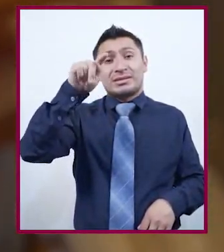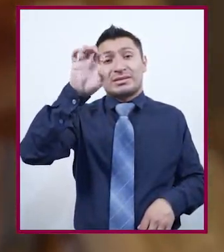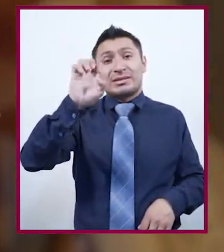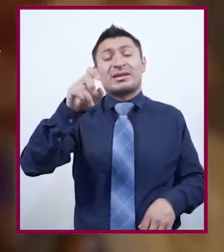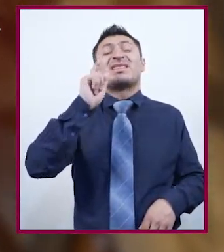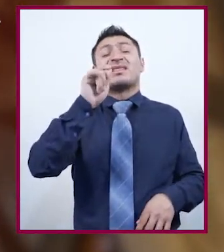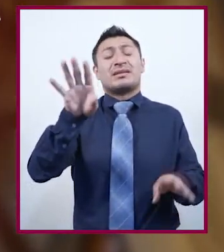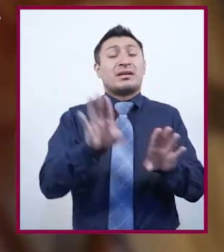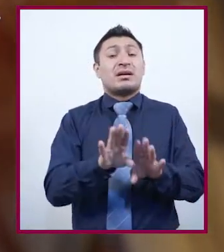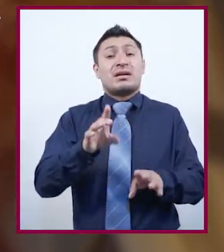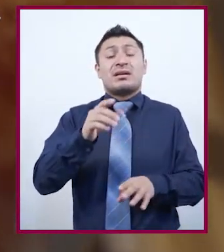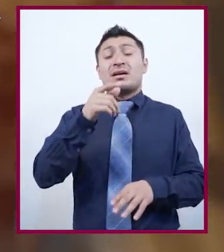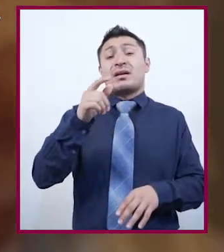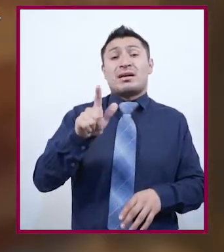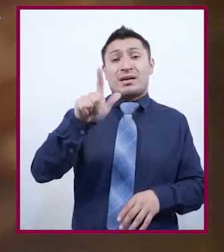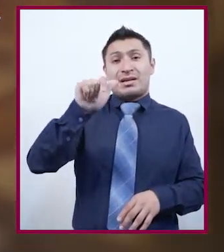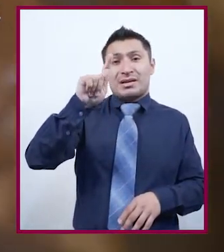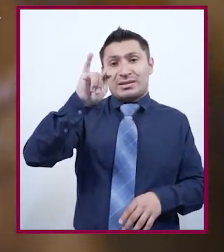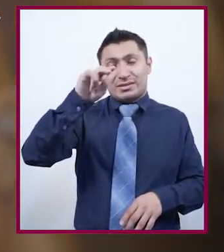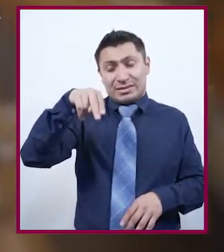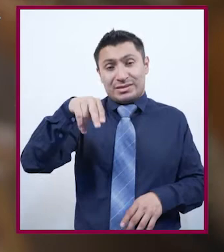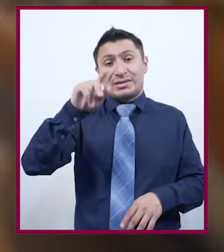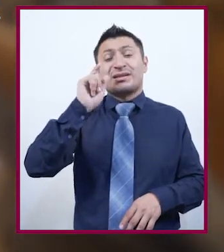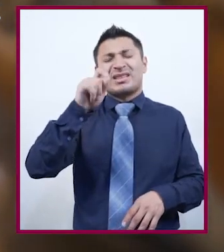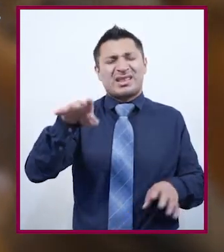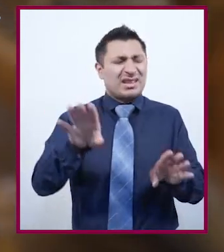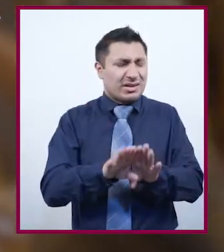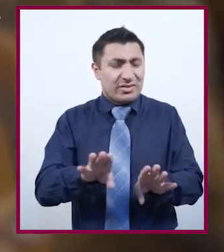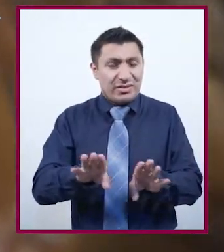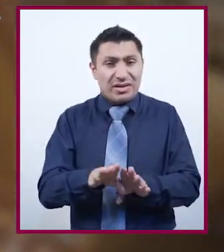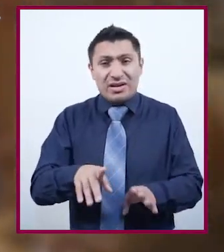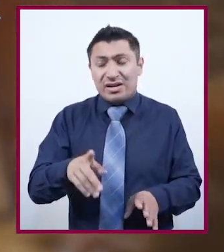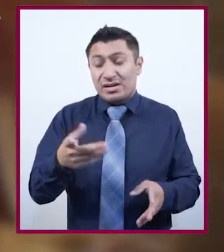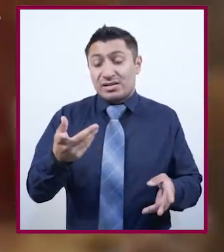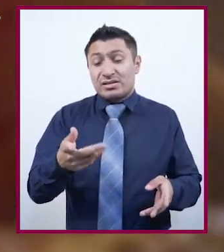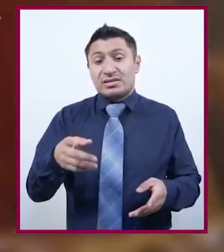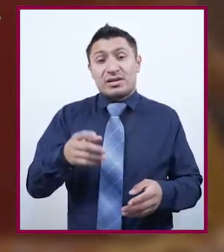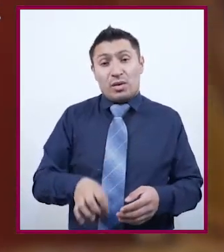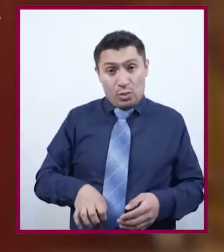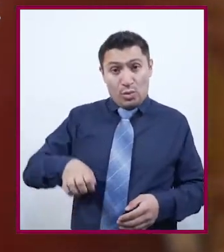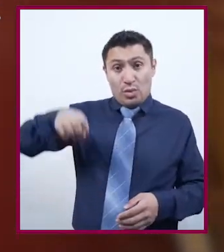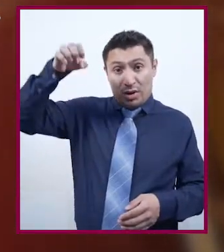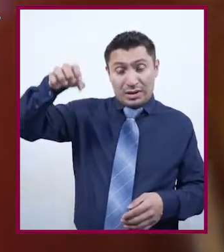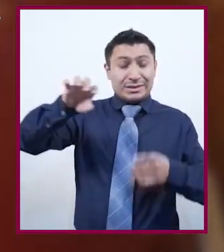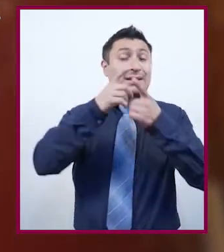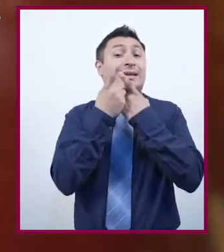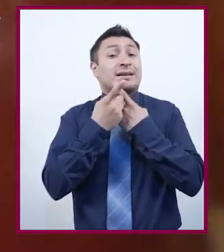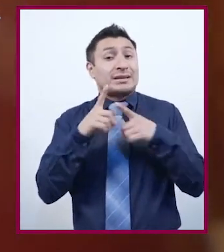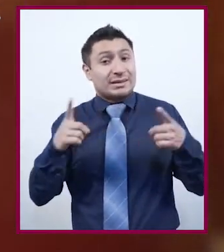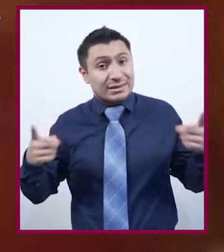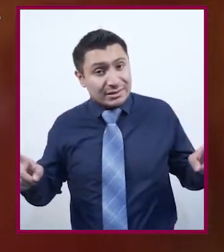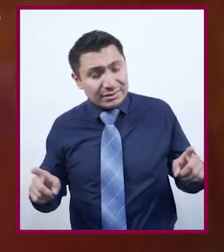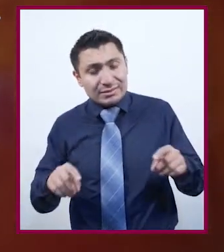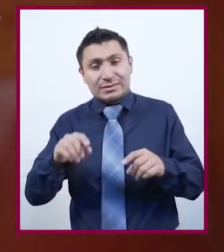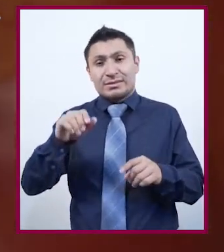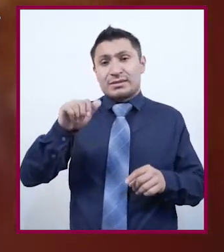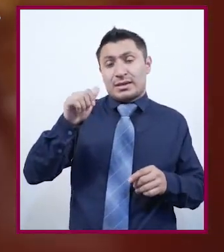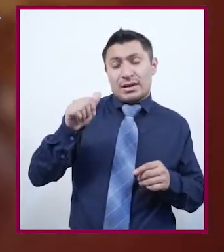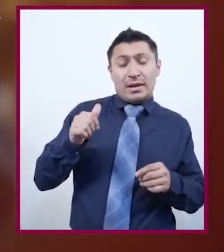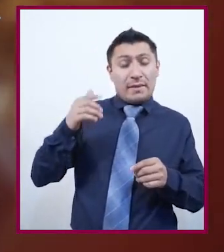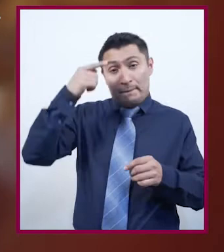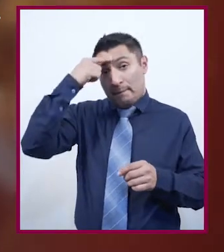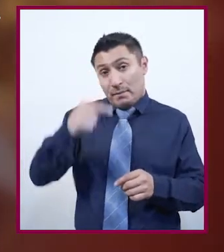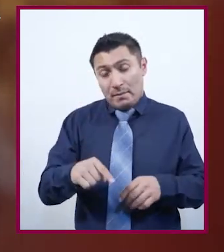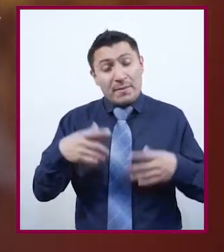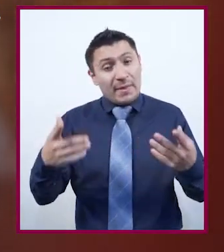viene del latín adolescentia, adolescere, que en pocas palabras significa crecer, desarrollarse,